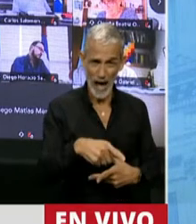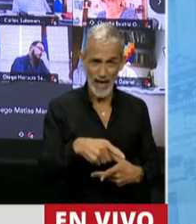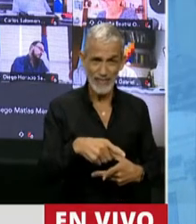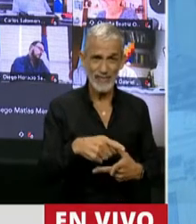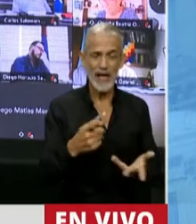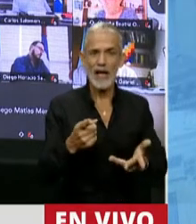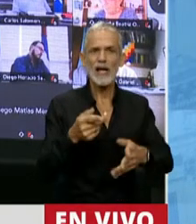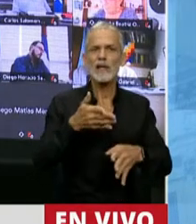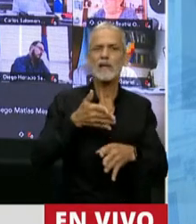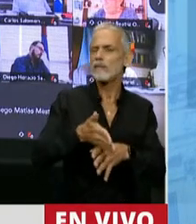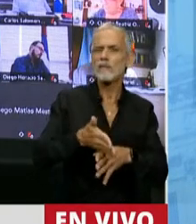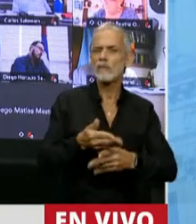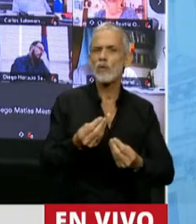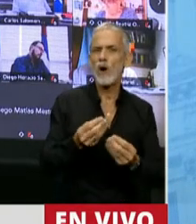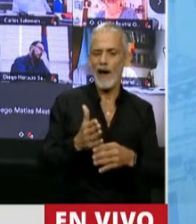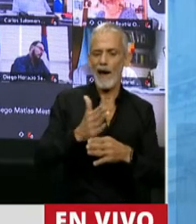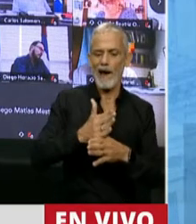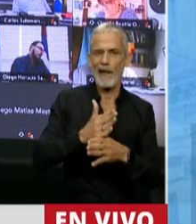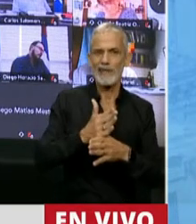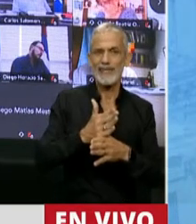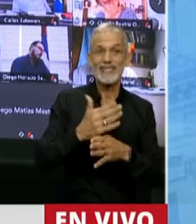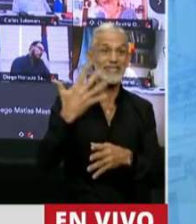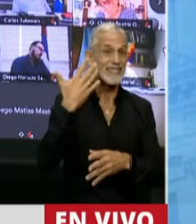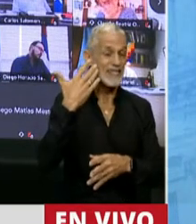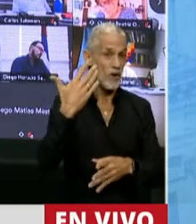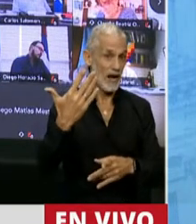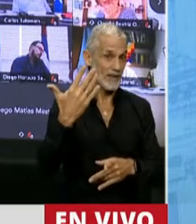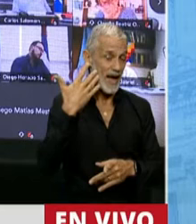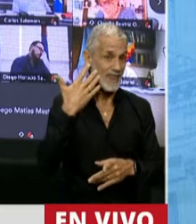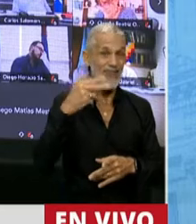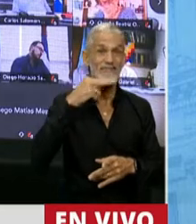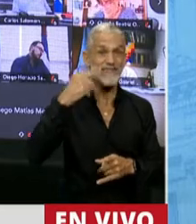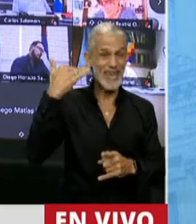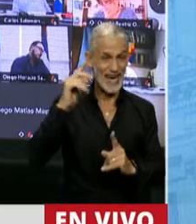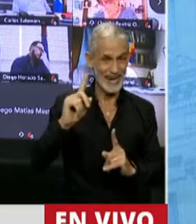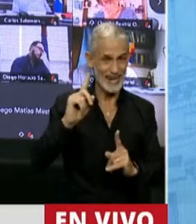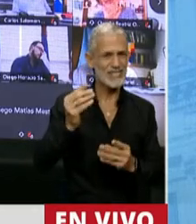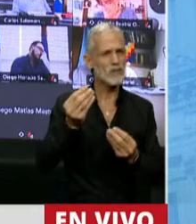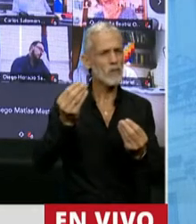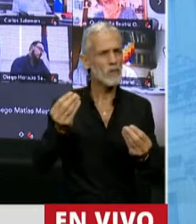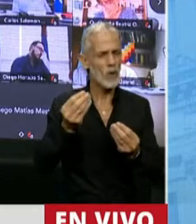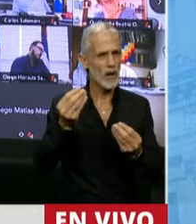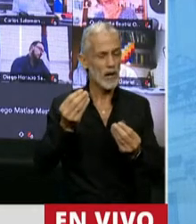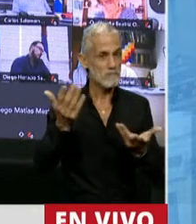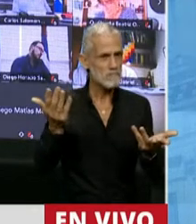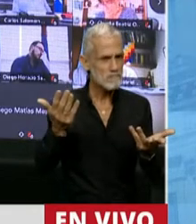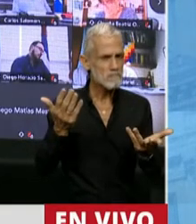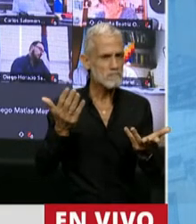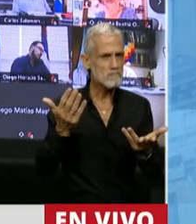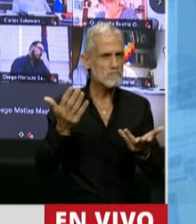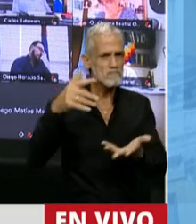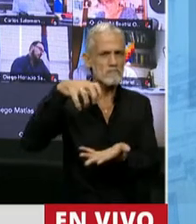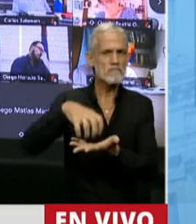haya entrado antes de las 17 horas del día viernes. Le digo por qué, porque tal cual en todo establecimiento